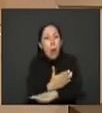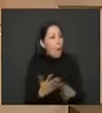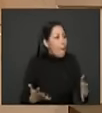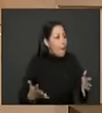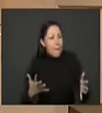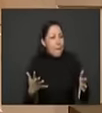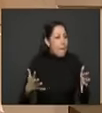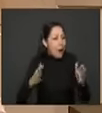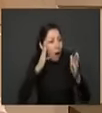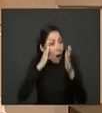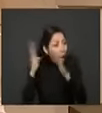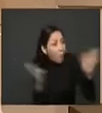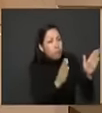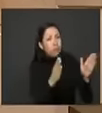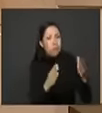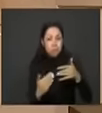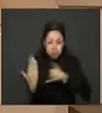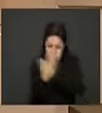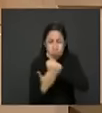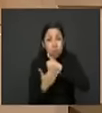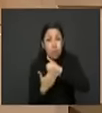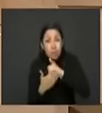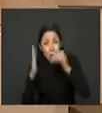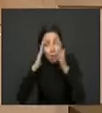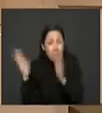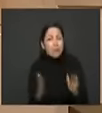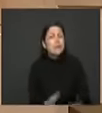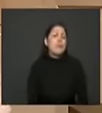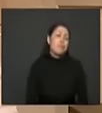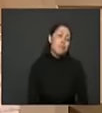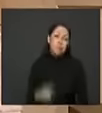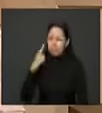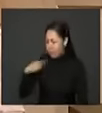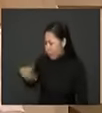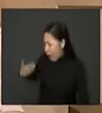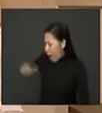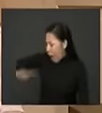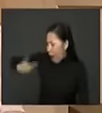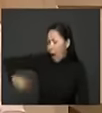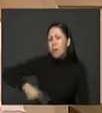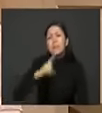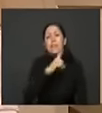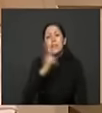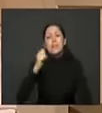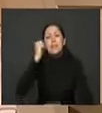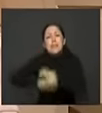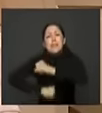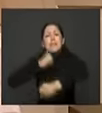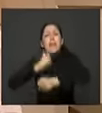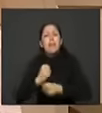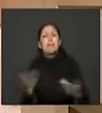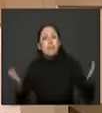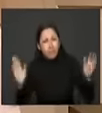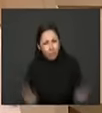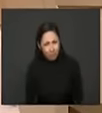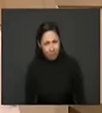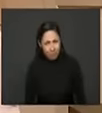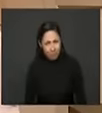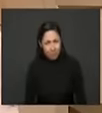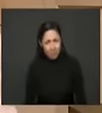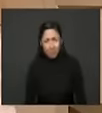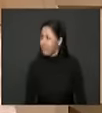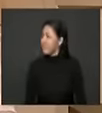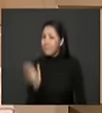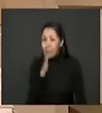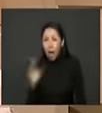llegar a la mitad del territorio, en eso hemos fallado durante 100 años. Y si no aprendemos a hacer eso que no hemos